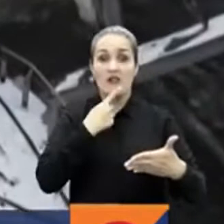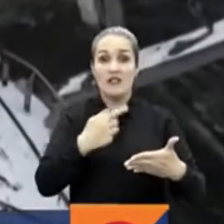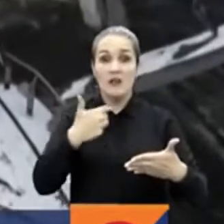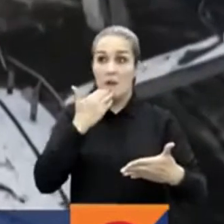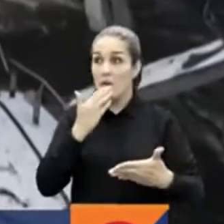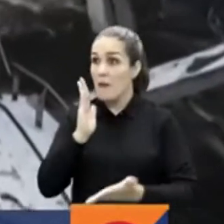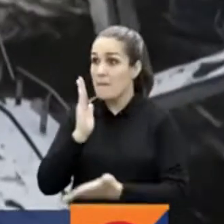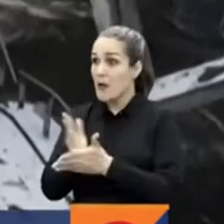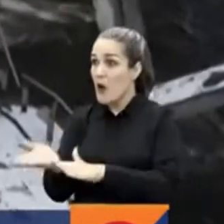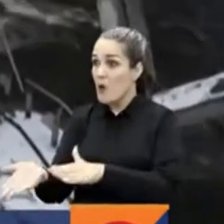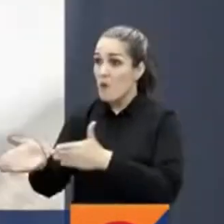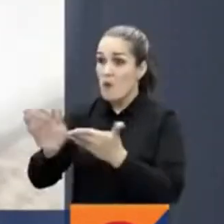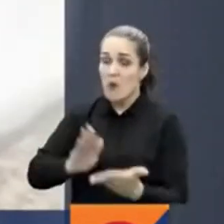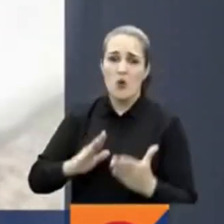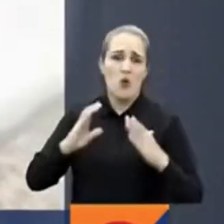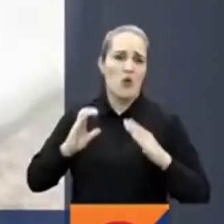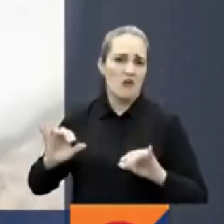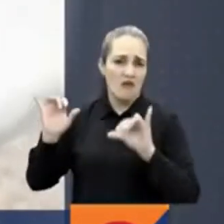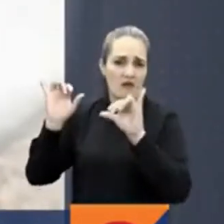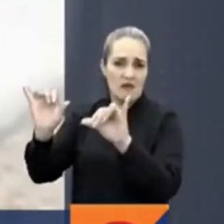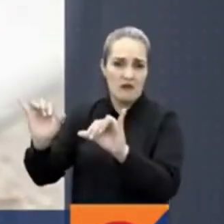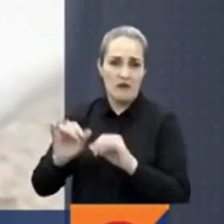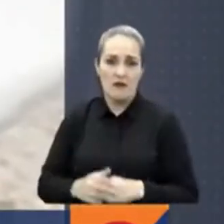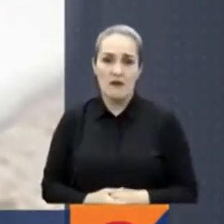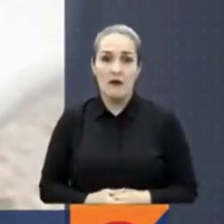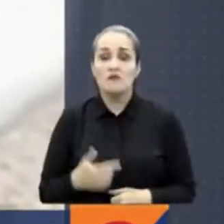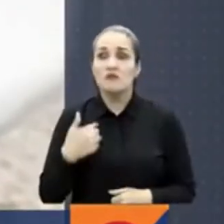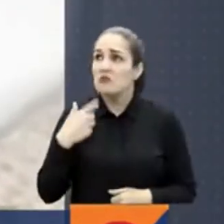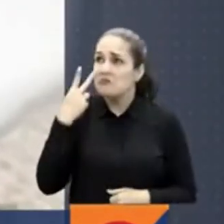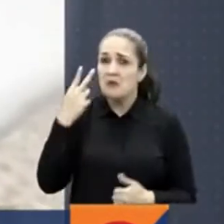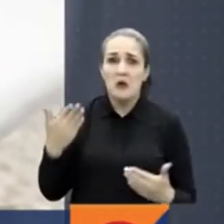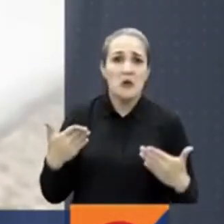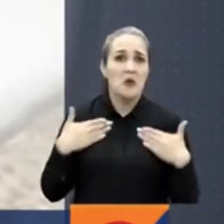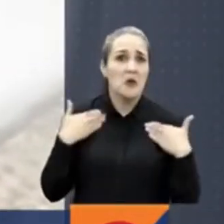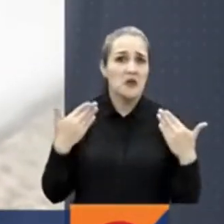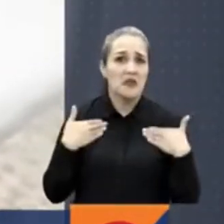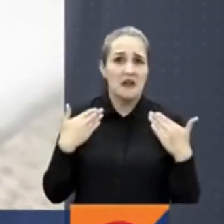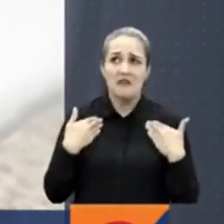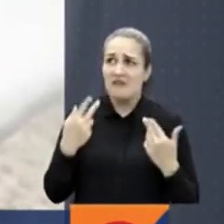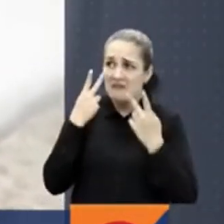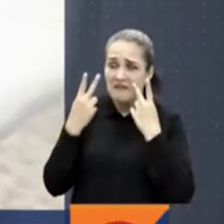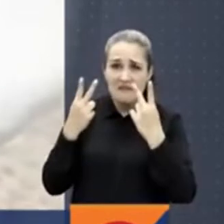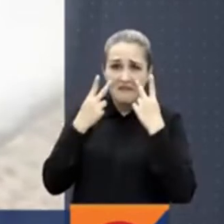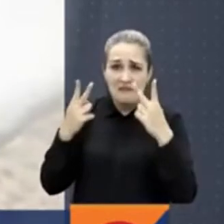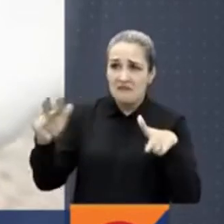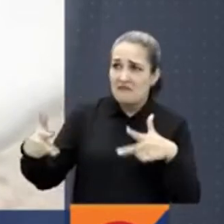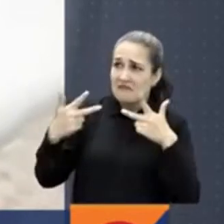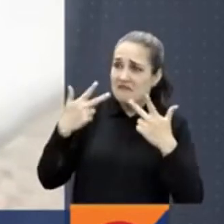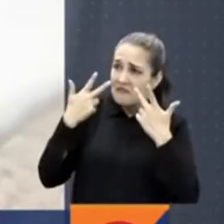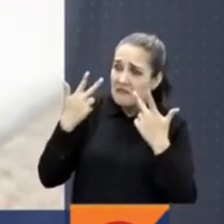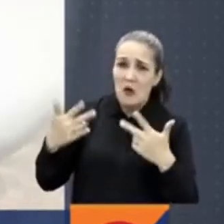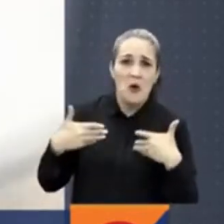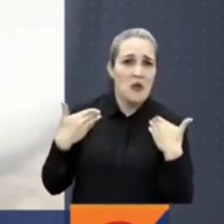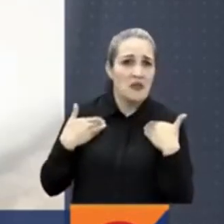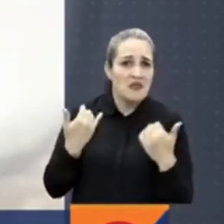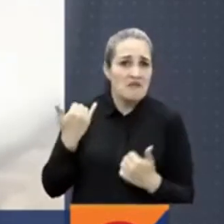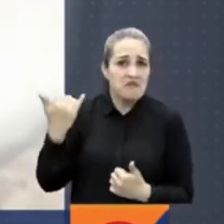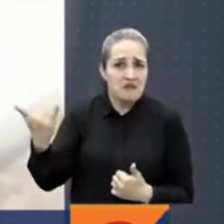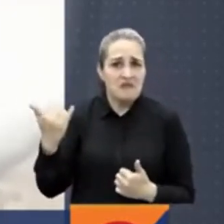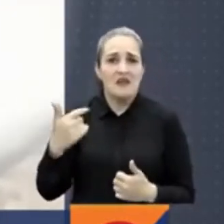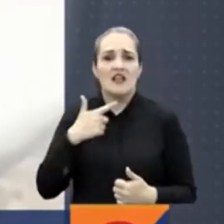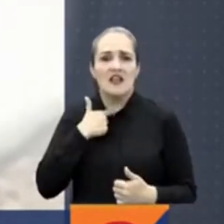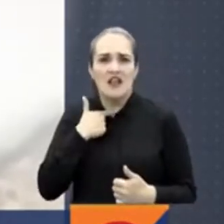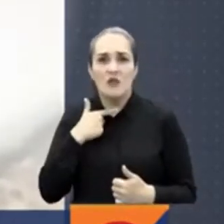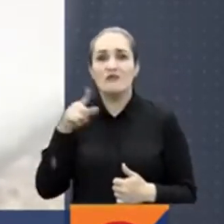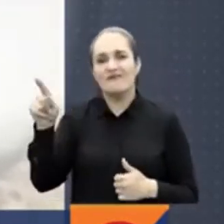su cuerpo por si algo le pasaba. Nunca lo vi tan contento aquí en Colombia como lo vi. Todos los días que tenía la posibilidad, o sea, el uso de